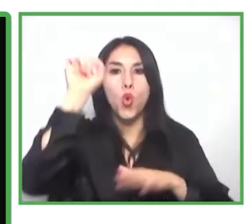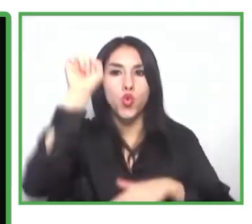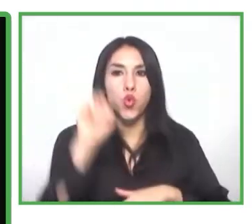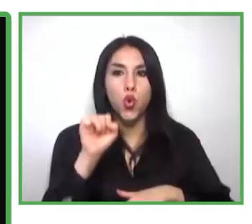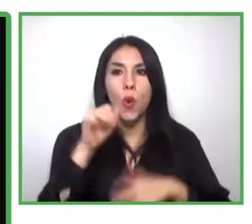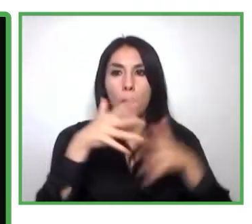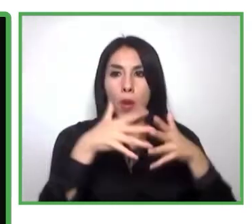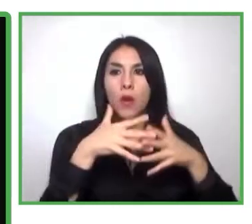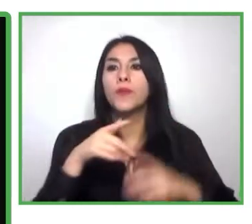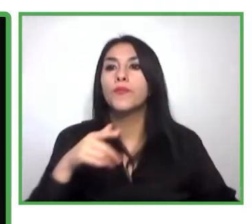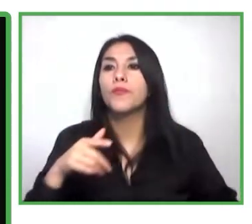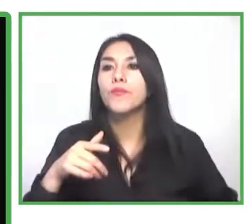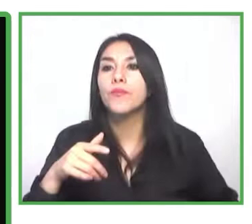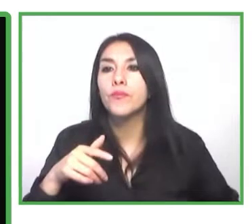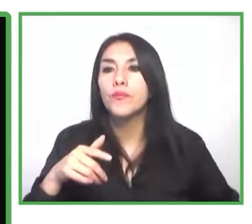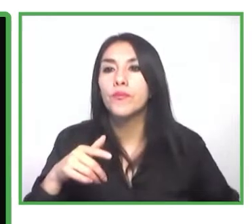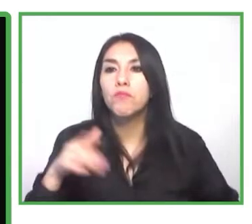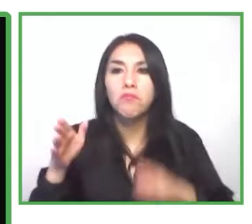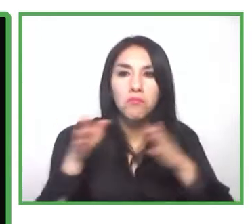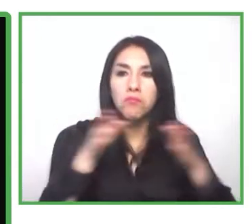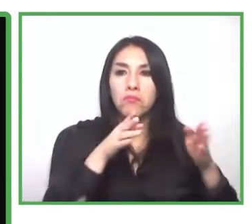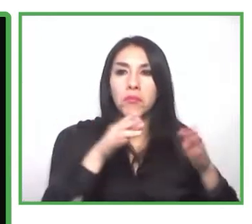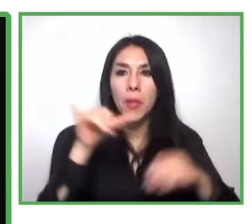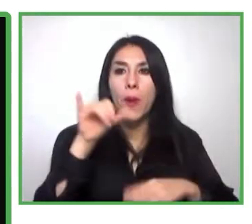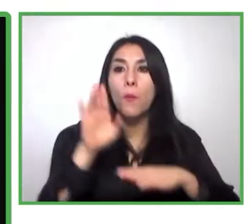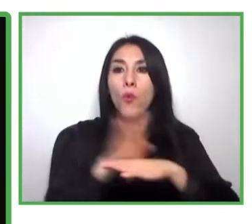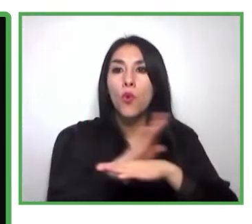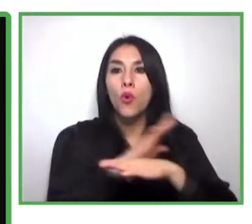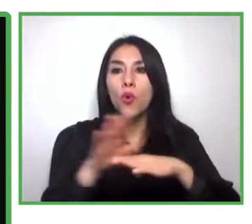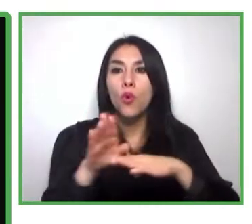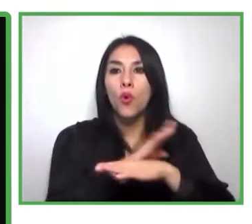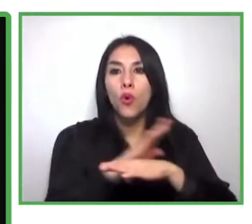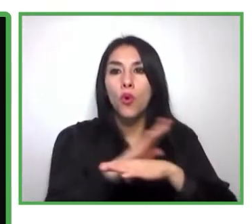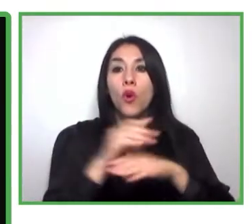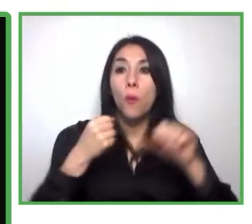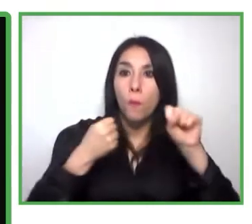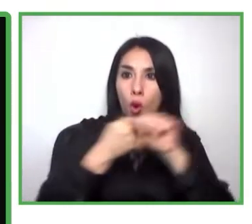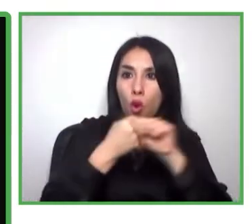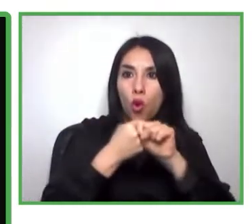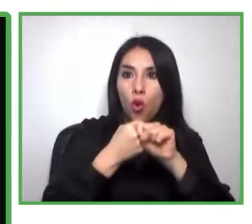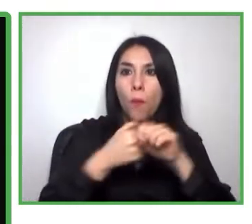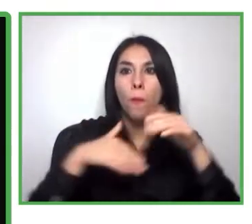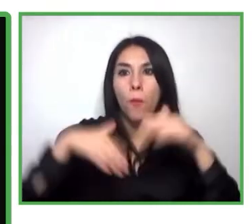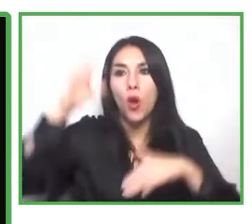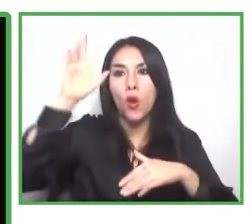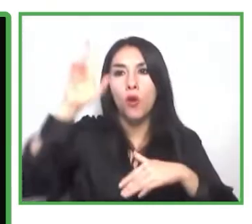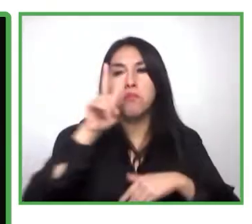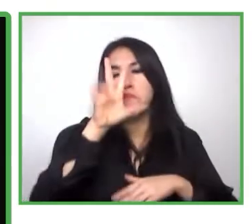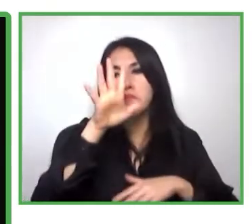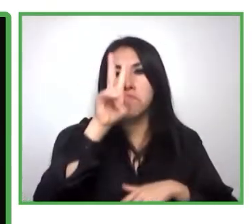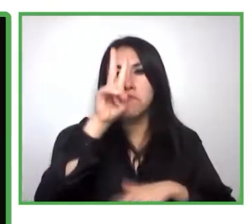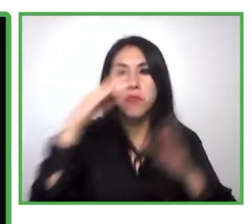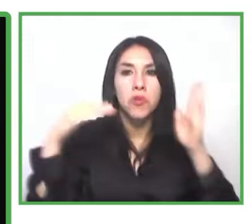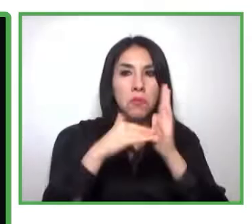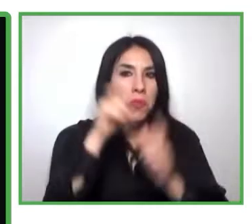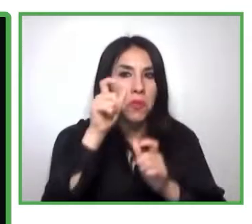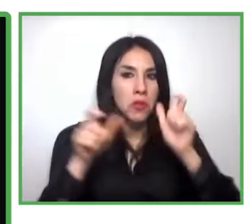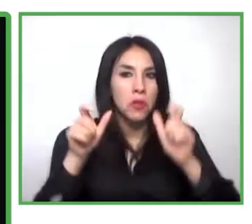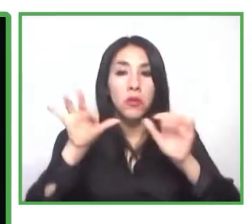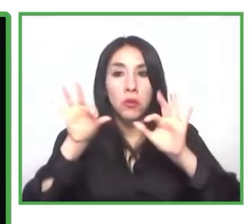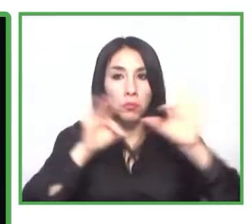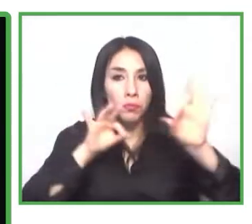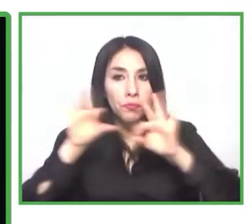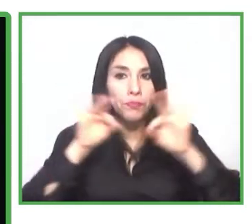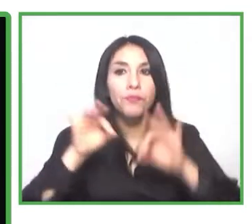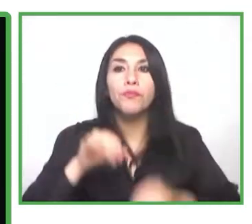apoyamos a que más de 2.000 personas con discapacidad puedan conseguir empleo a través de lo que hacemos, también formamos a más de 6.000